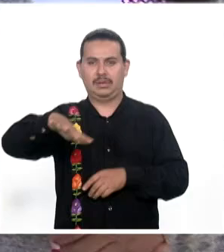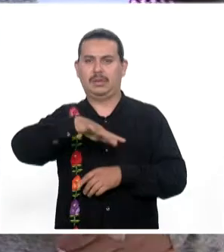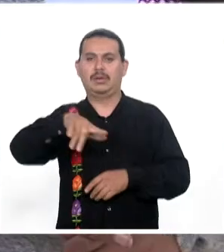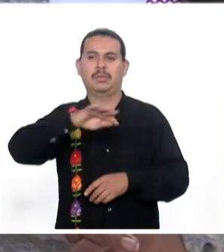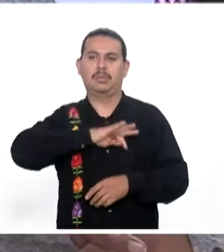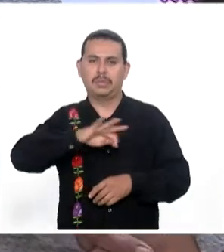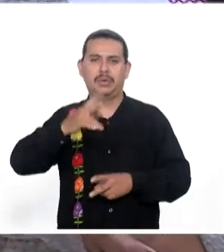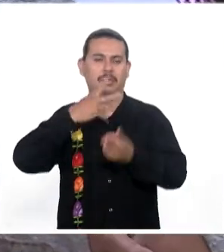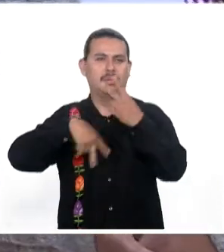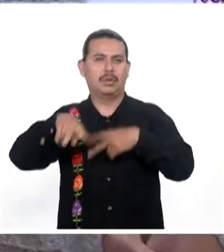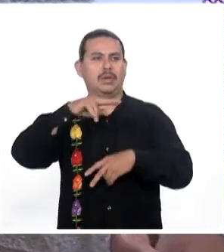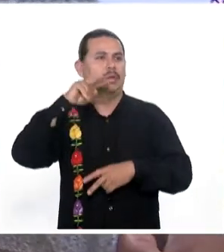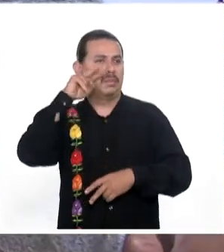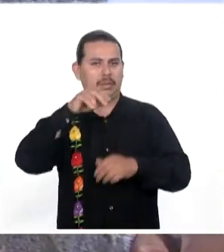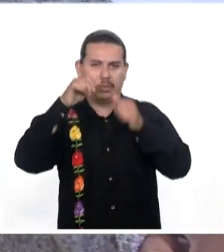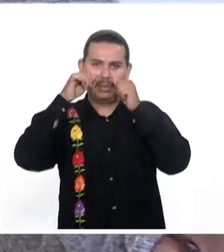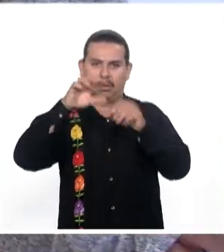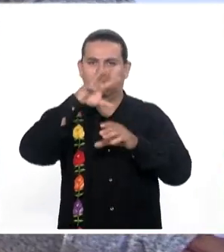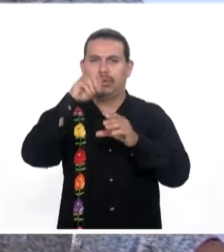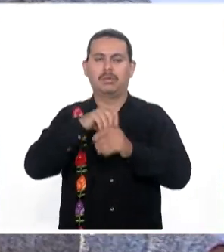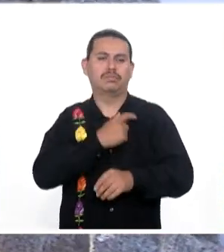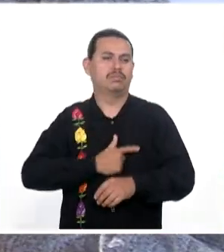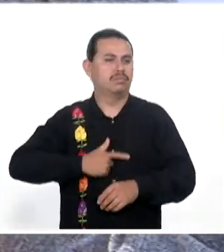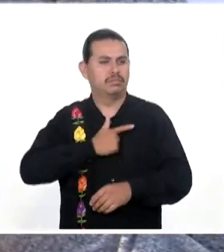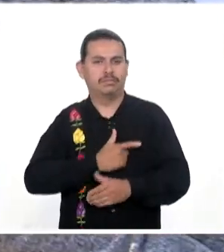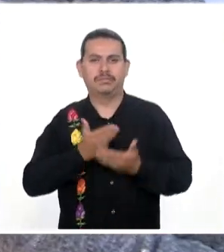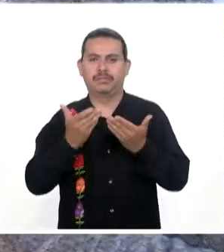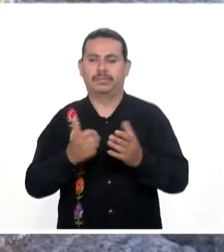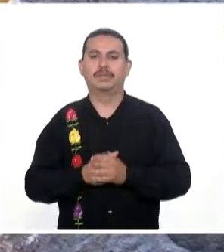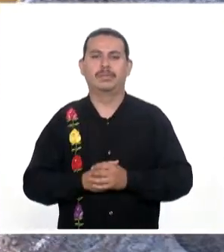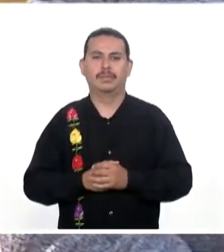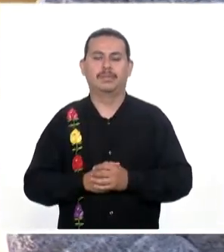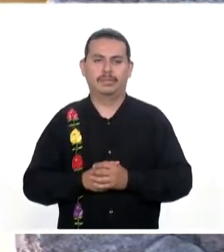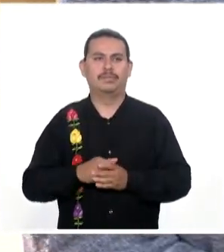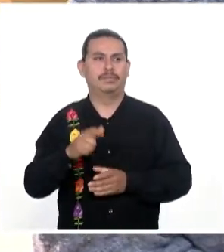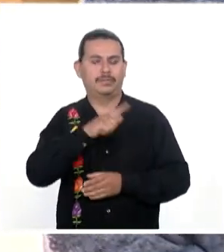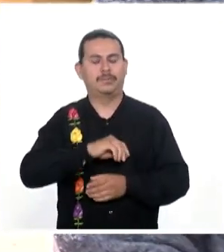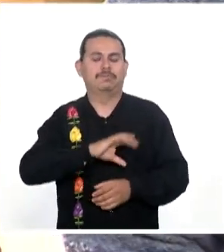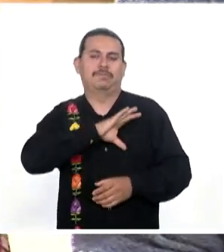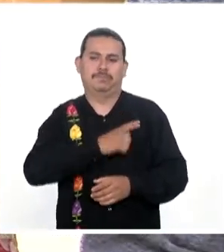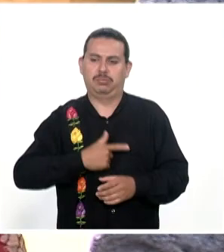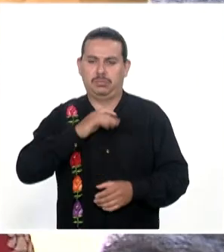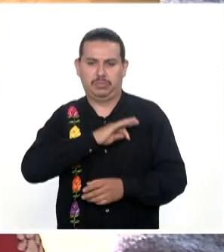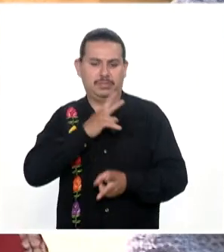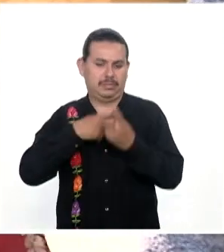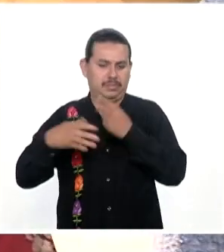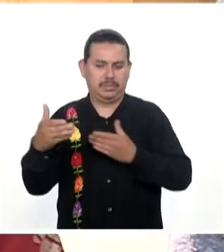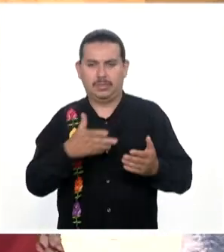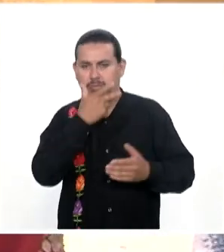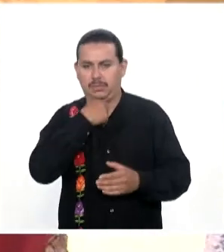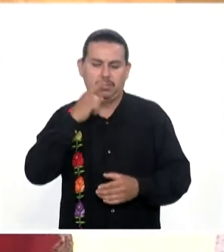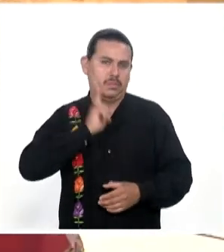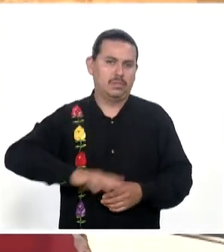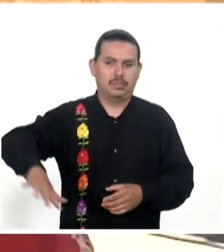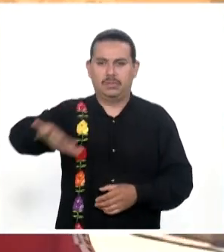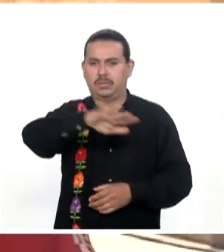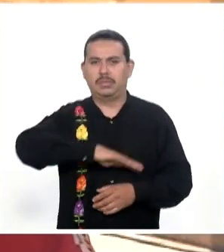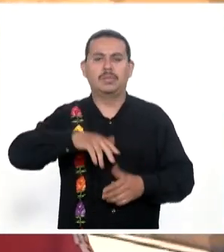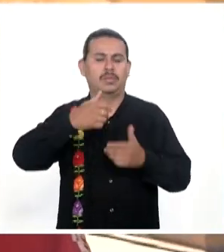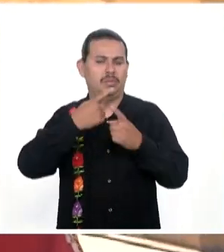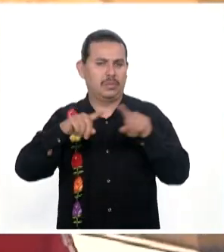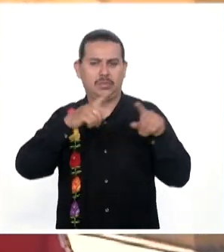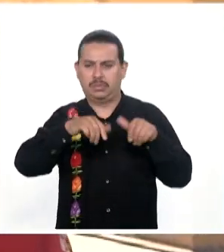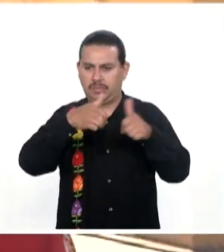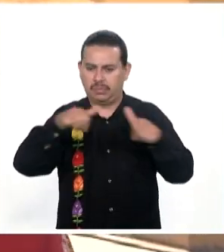para poderlos atender con todo el gusto y con todo entusiasmo. De todo tipo de artesanía vamos a tener,